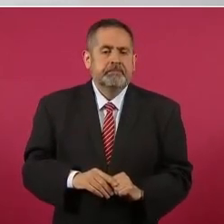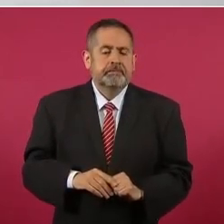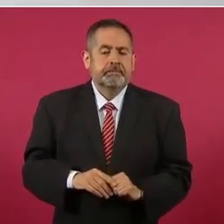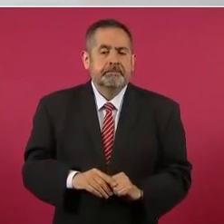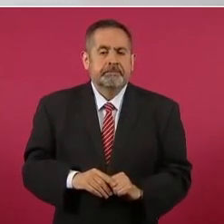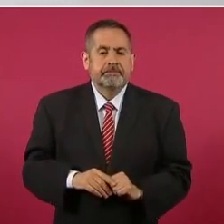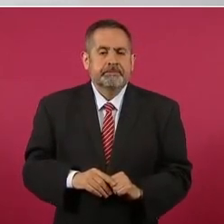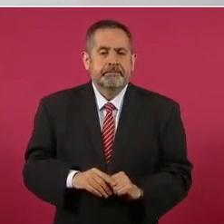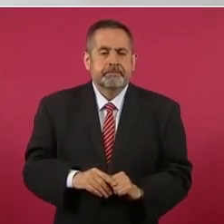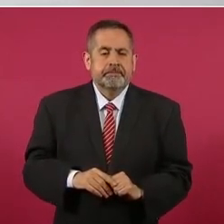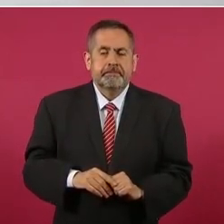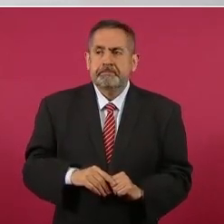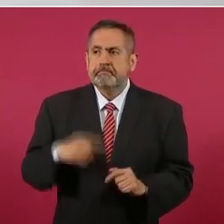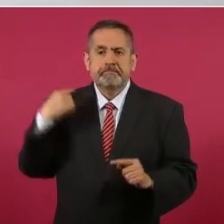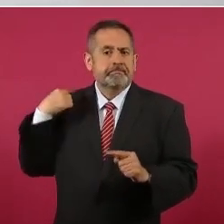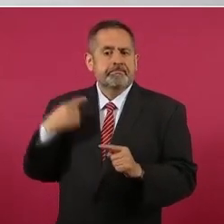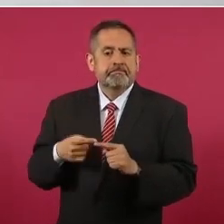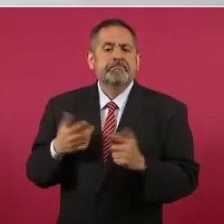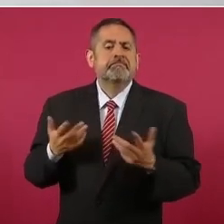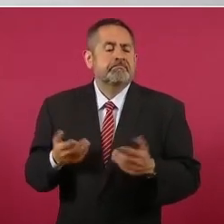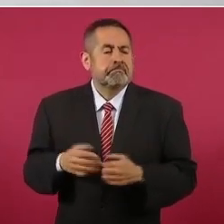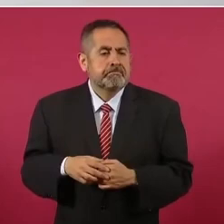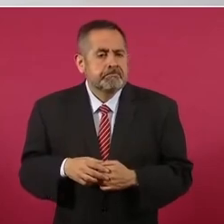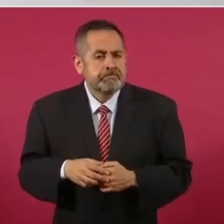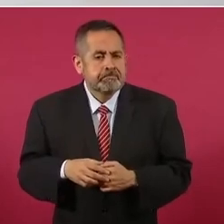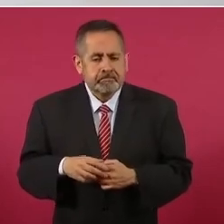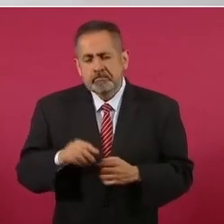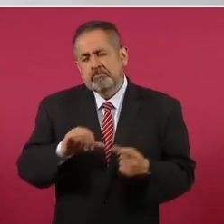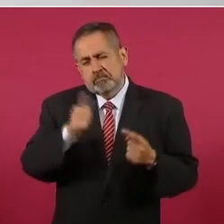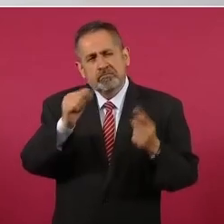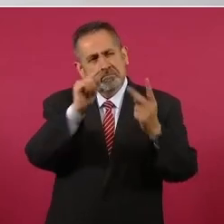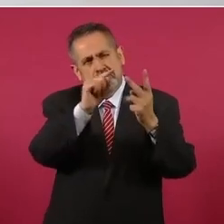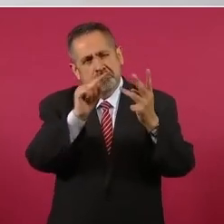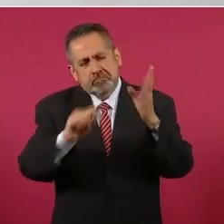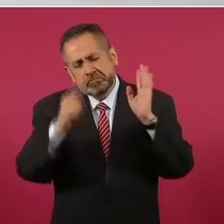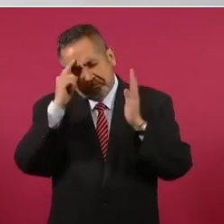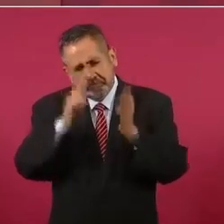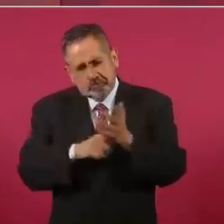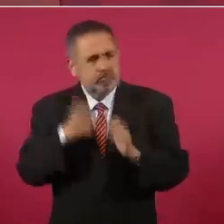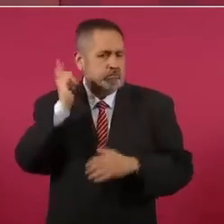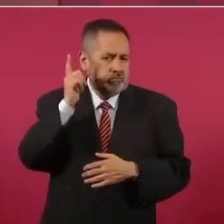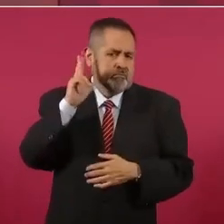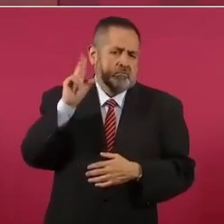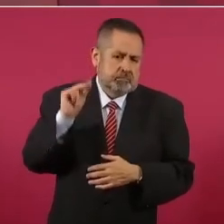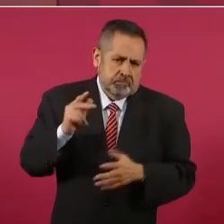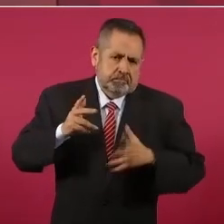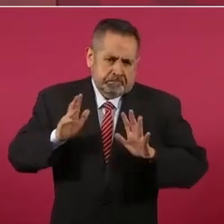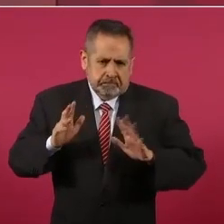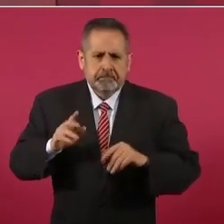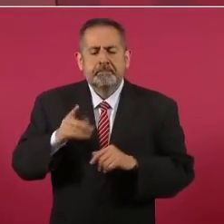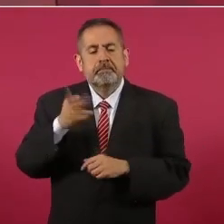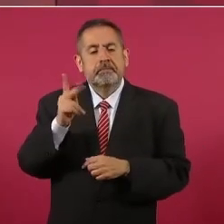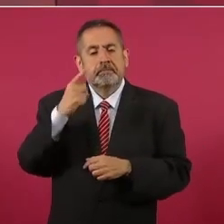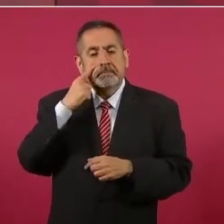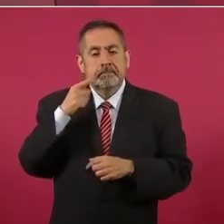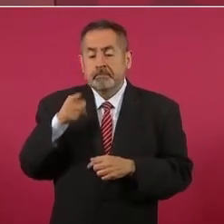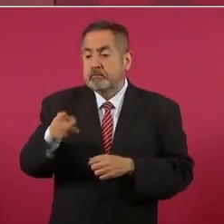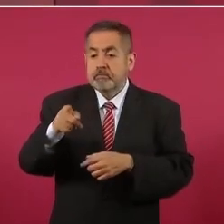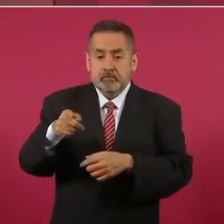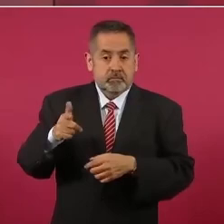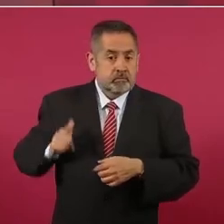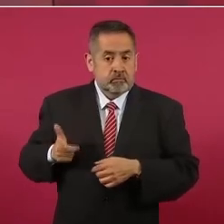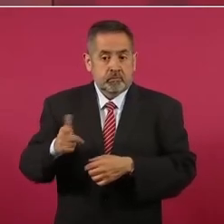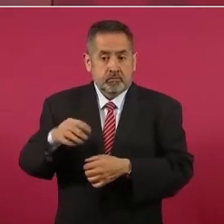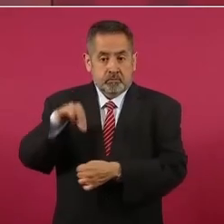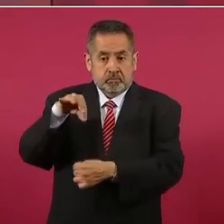Y hasta ahora es el único, van a haber otros seguramente, ojalá y no, en donde votaron